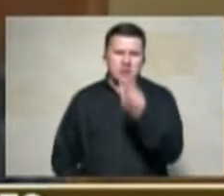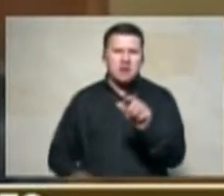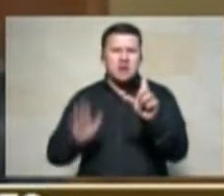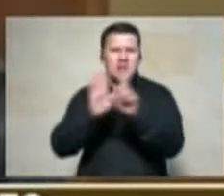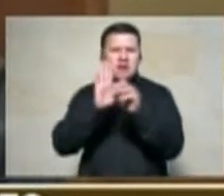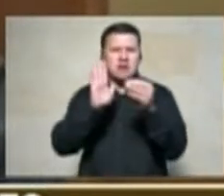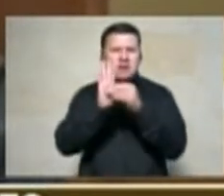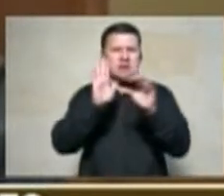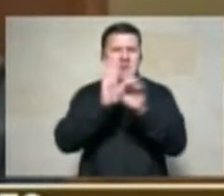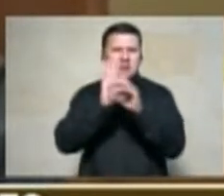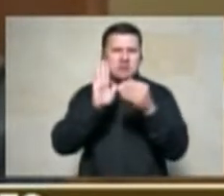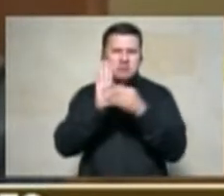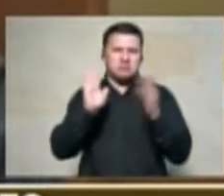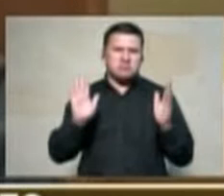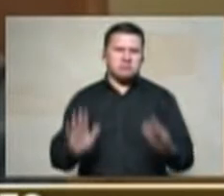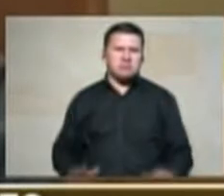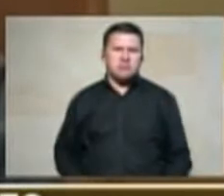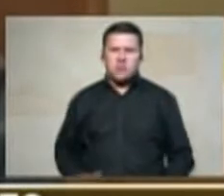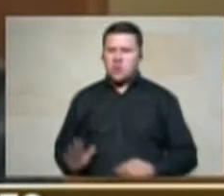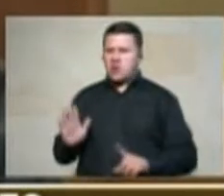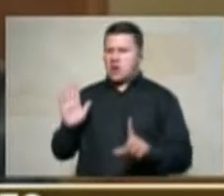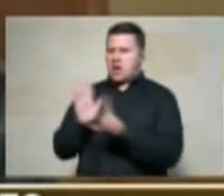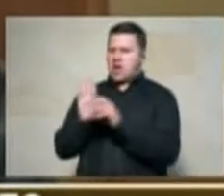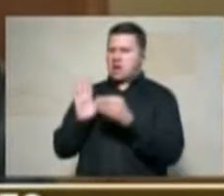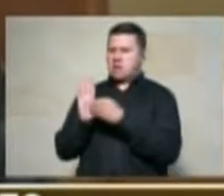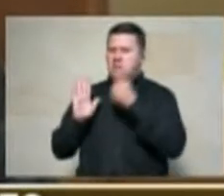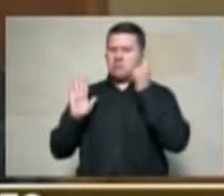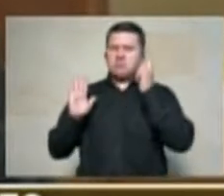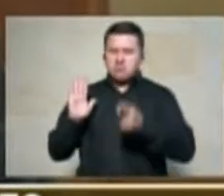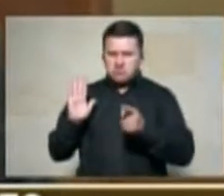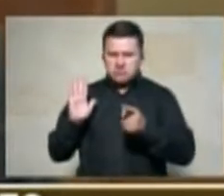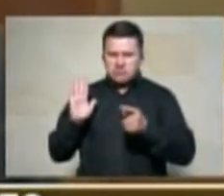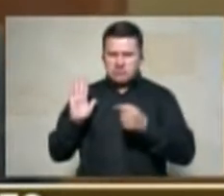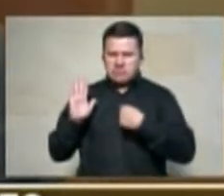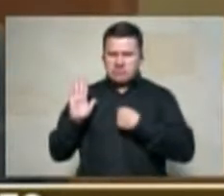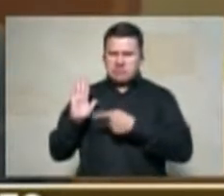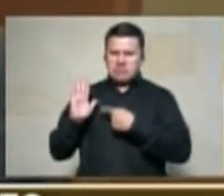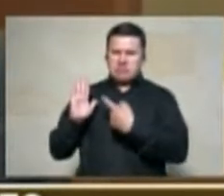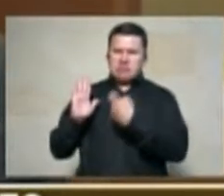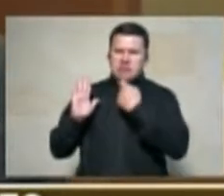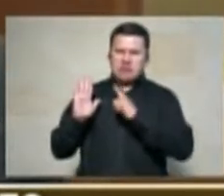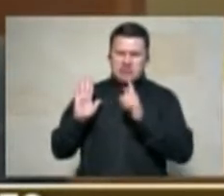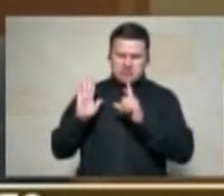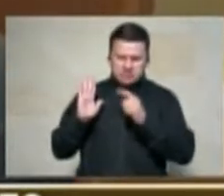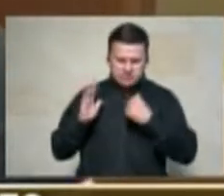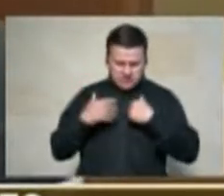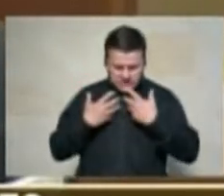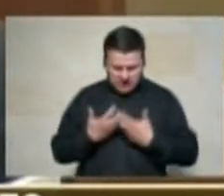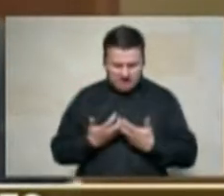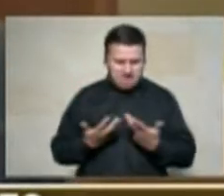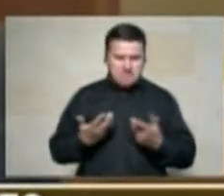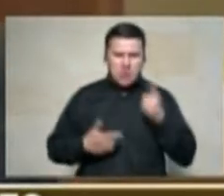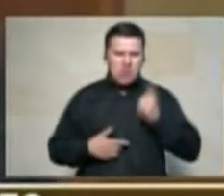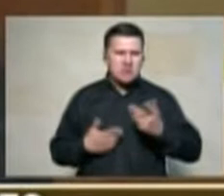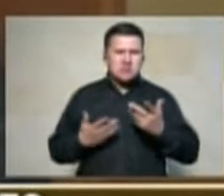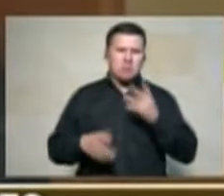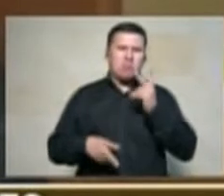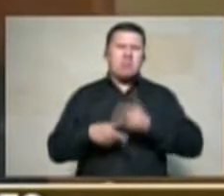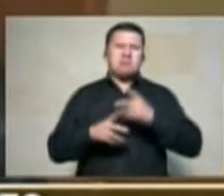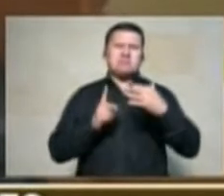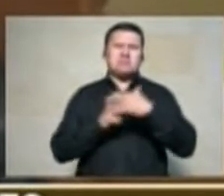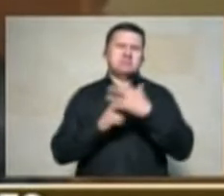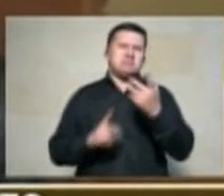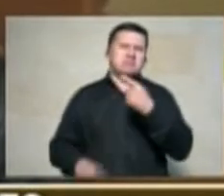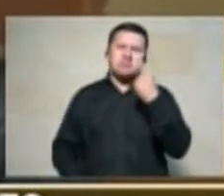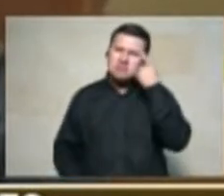sean tratados de esa manera como tampoco podemos permitir que se estigmaticen a